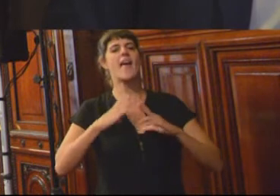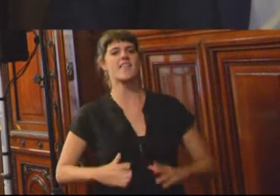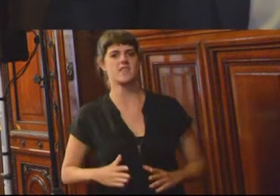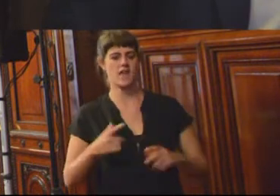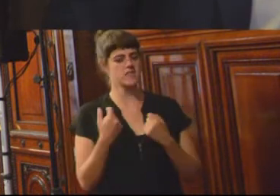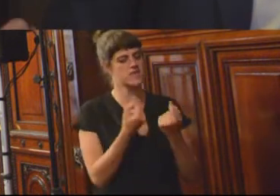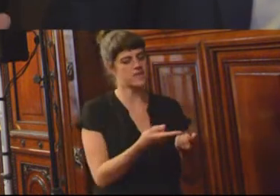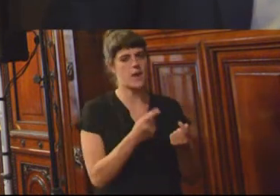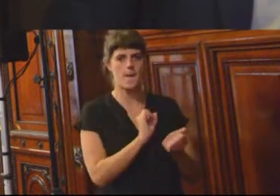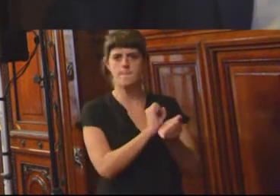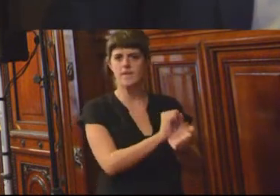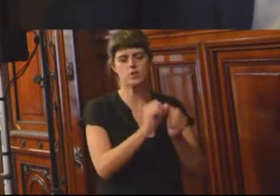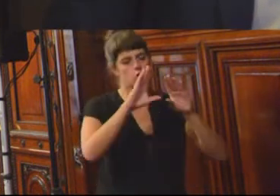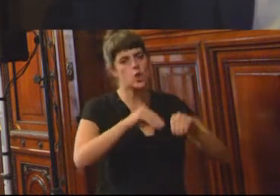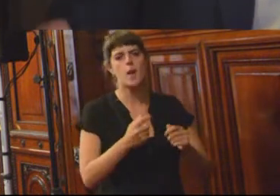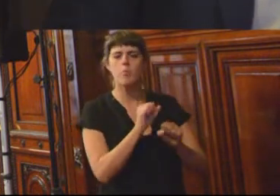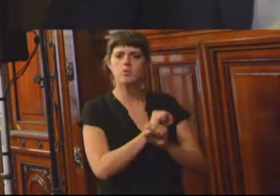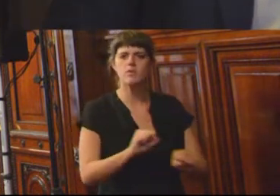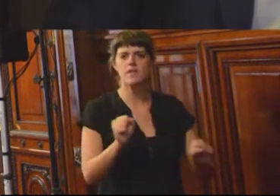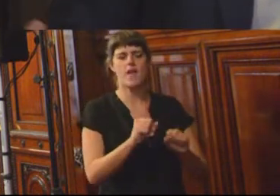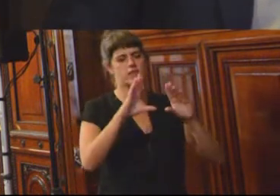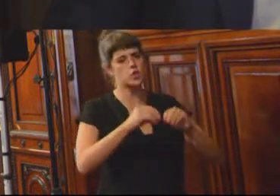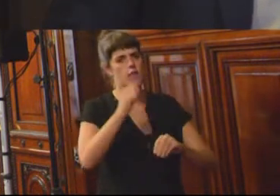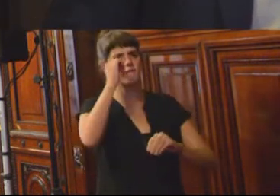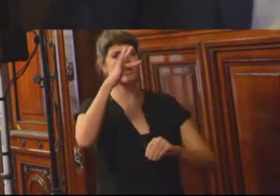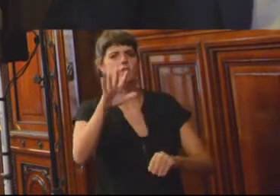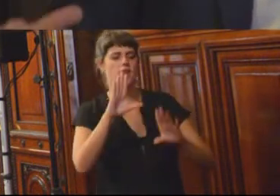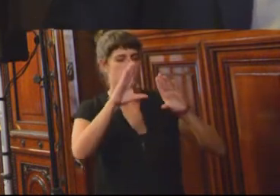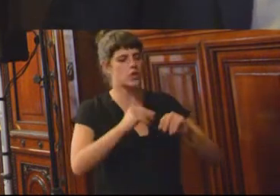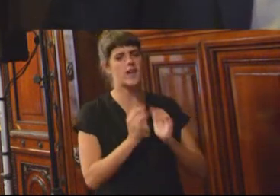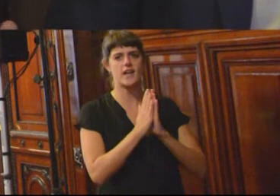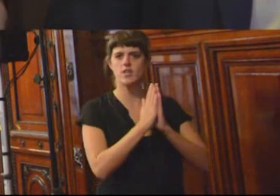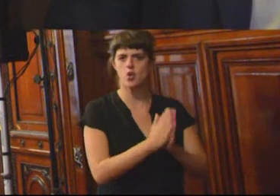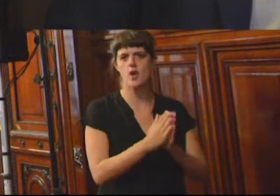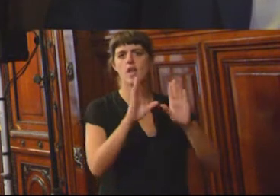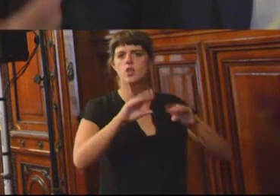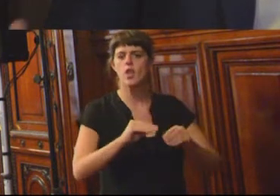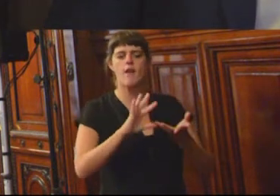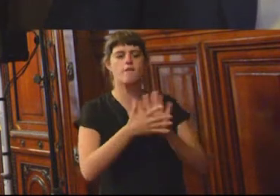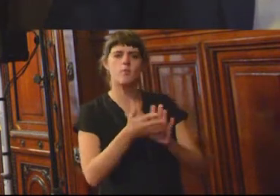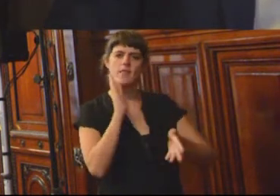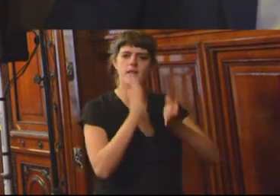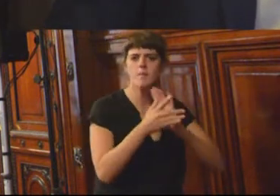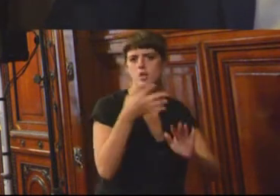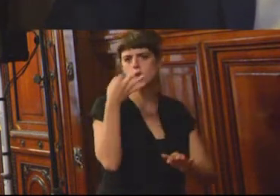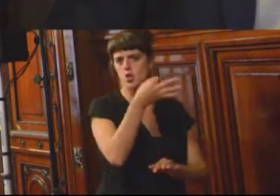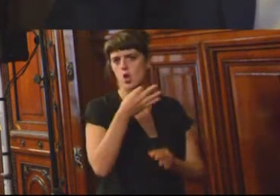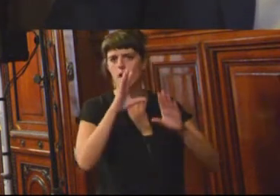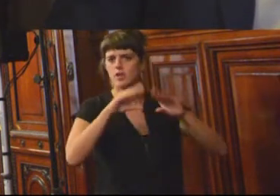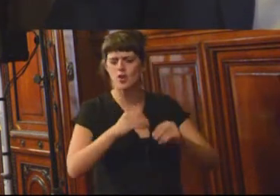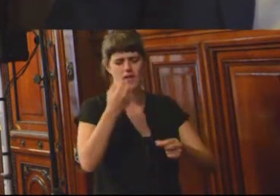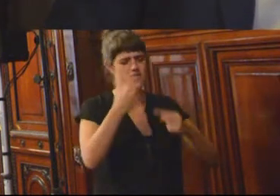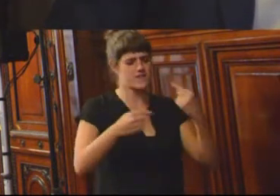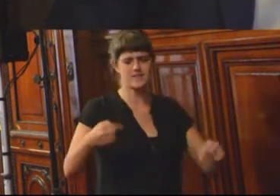filosofías, todas las religiones, todas las formas de tratamiento de drogas, todas las concesiones, todas las diversidades. O sea, es una